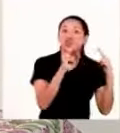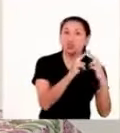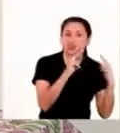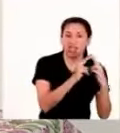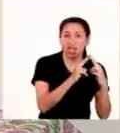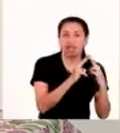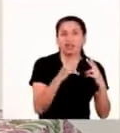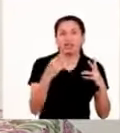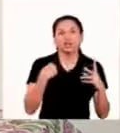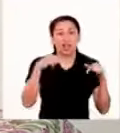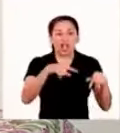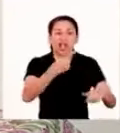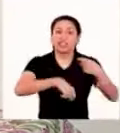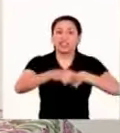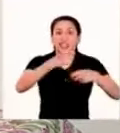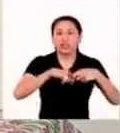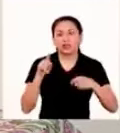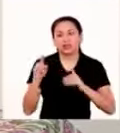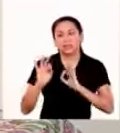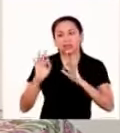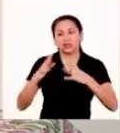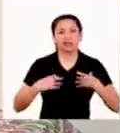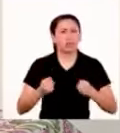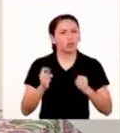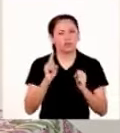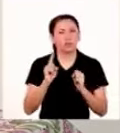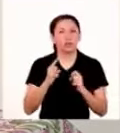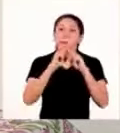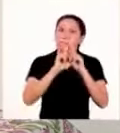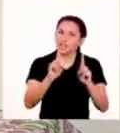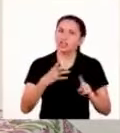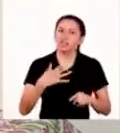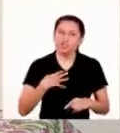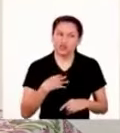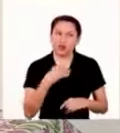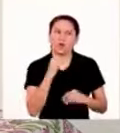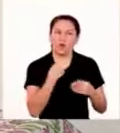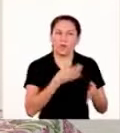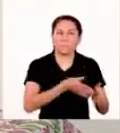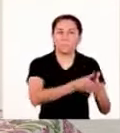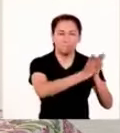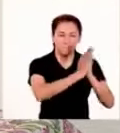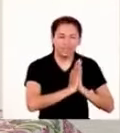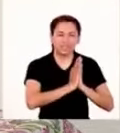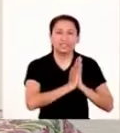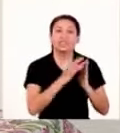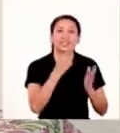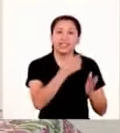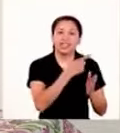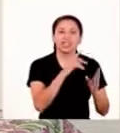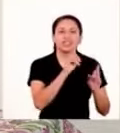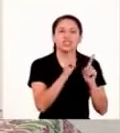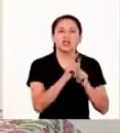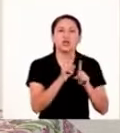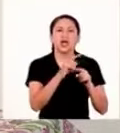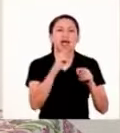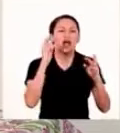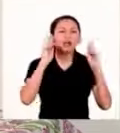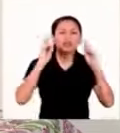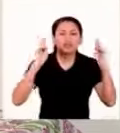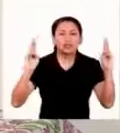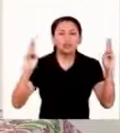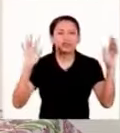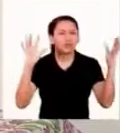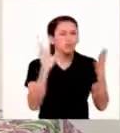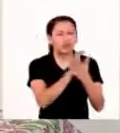aquí tenemos la tiendita y no quería arriesgarla. Pero voy a pedirle que le dedique un momento del día a eliminar los